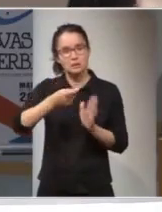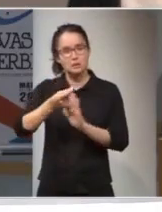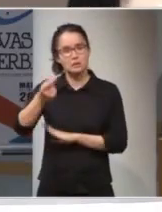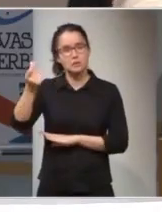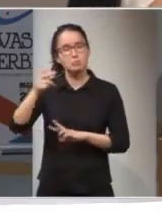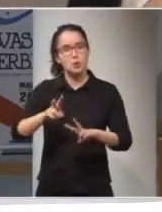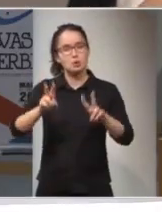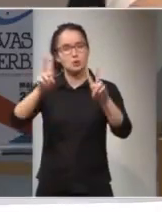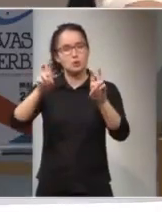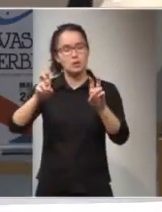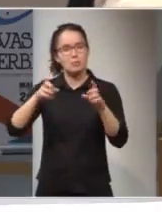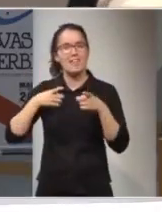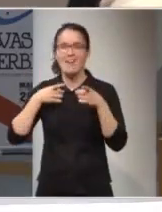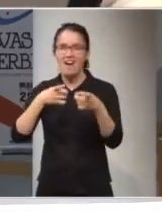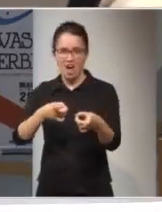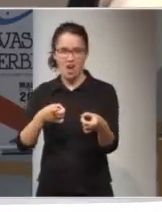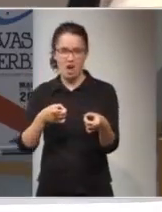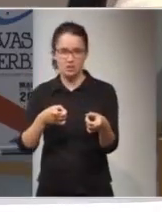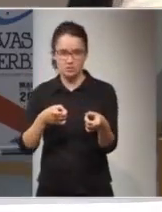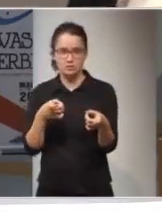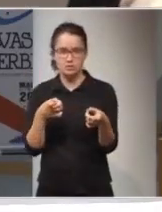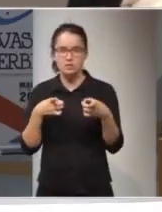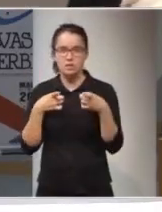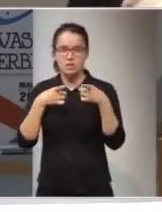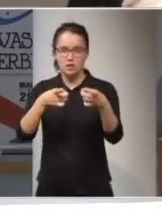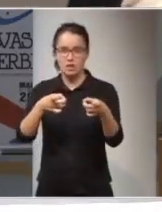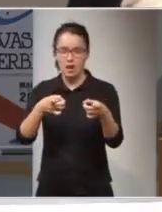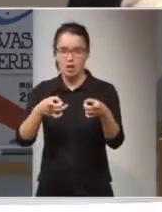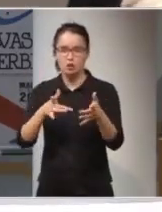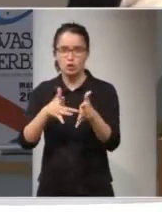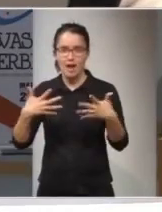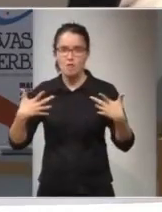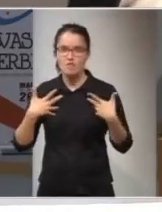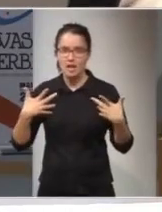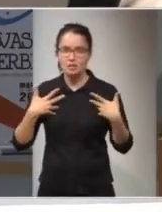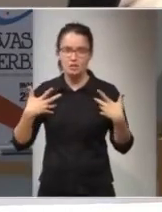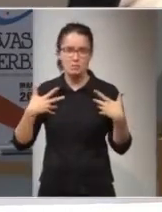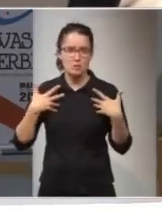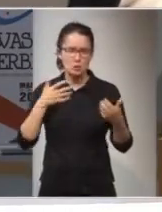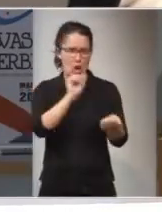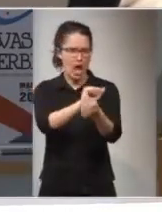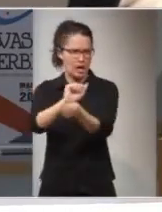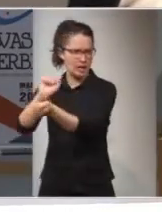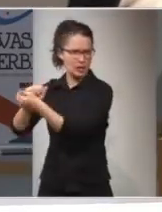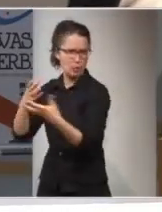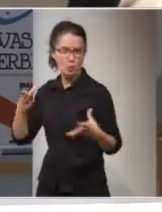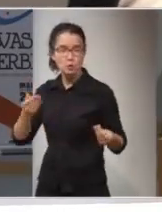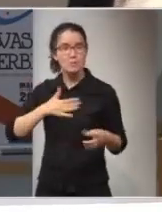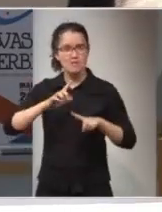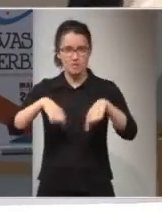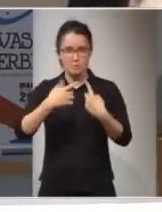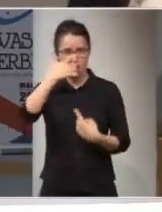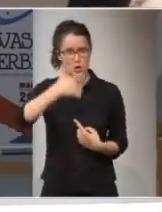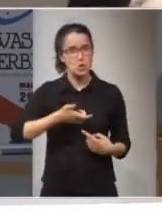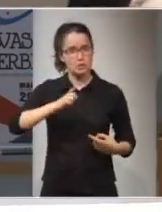el tema de guerra. Como había sido víctima de muchas arrestaciones, mi familia y yo